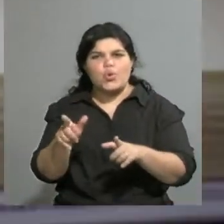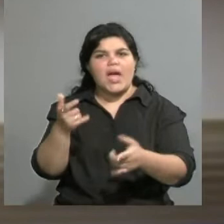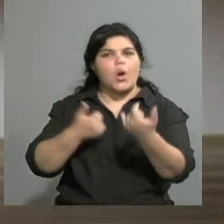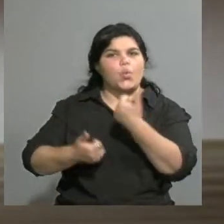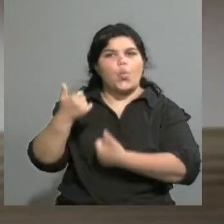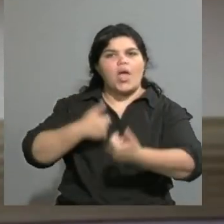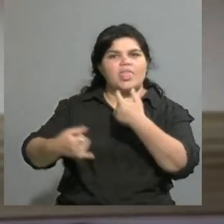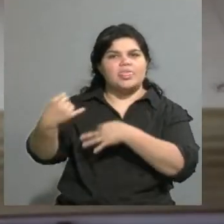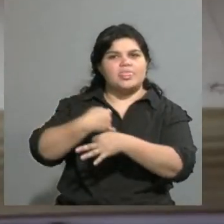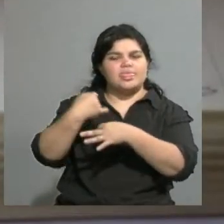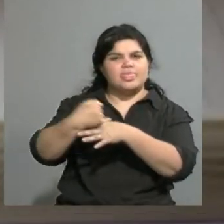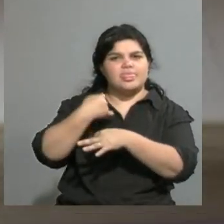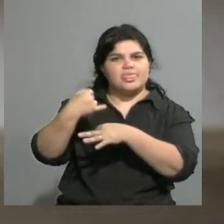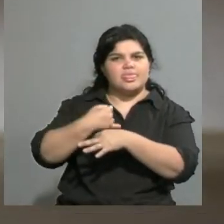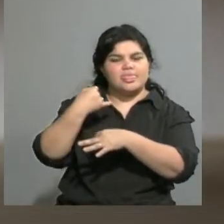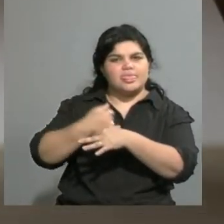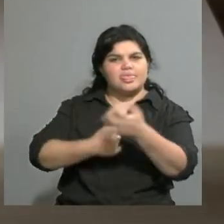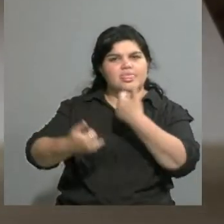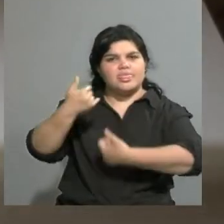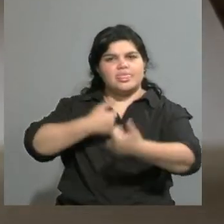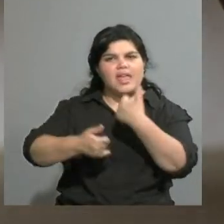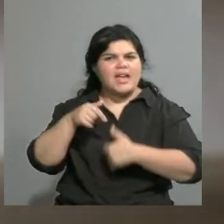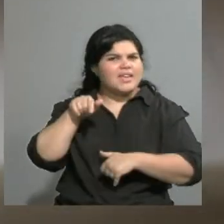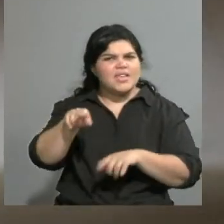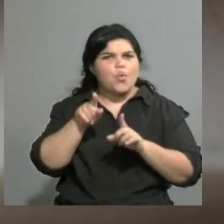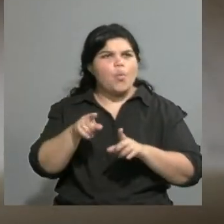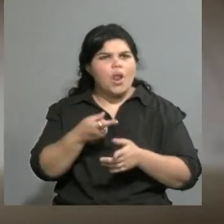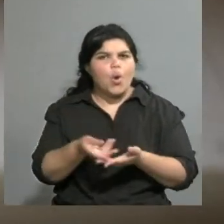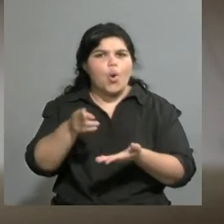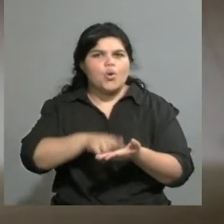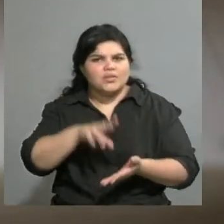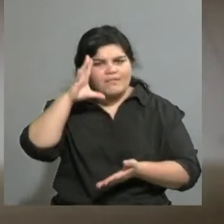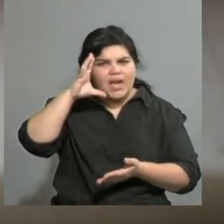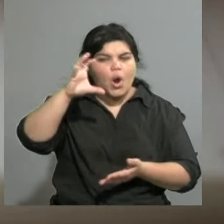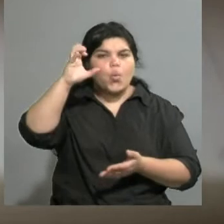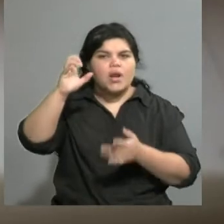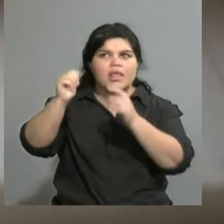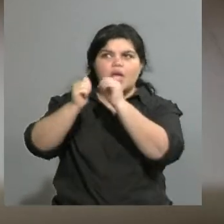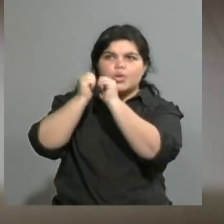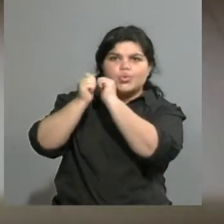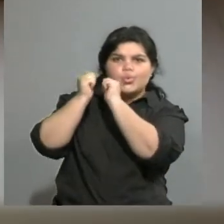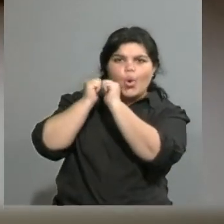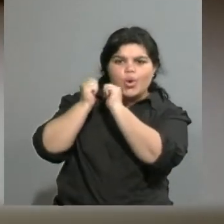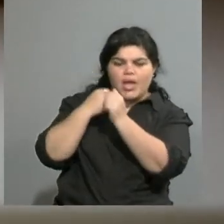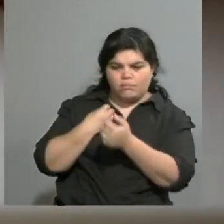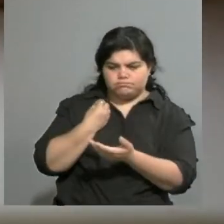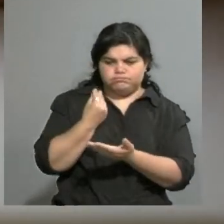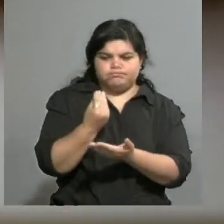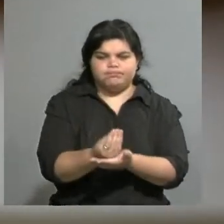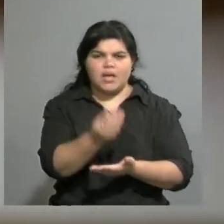y sufre por lo que cuenta. Digamos, hay que hacer una lectura y una traducción de esa vivencia